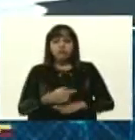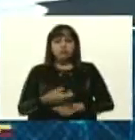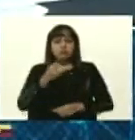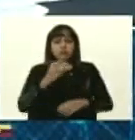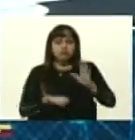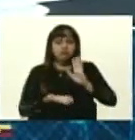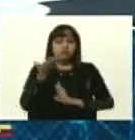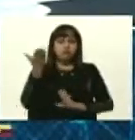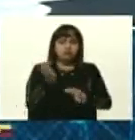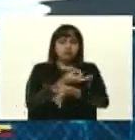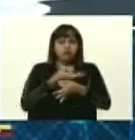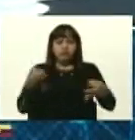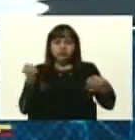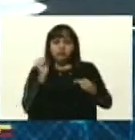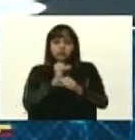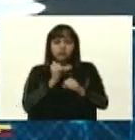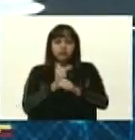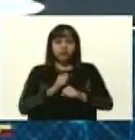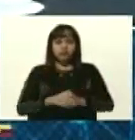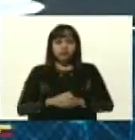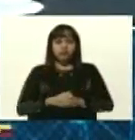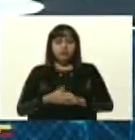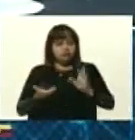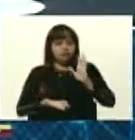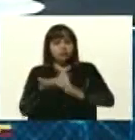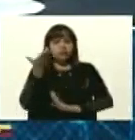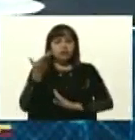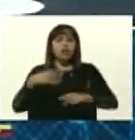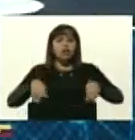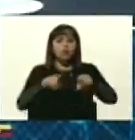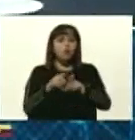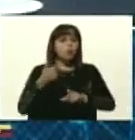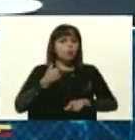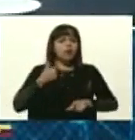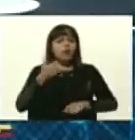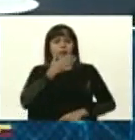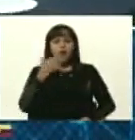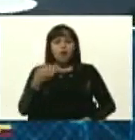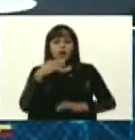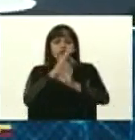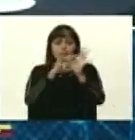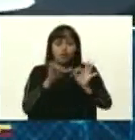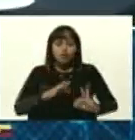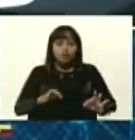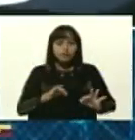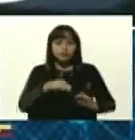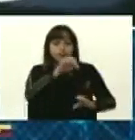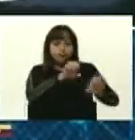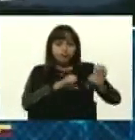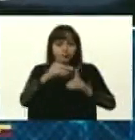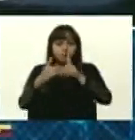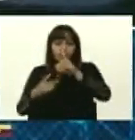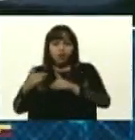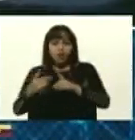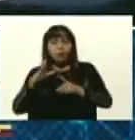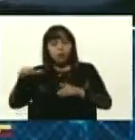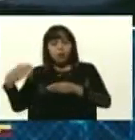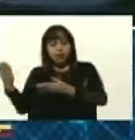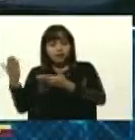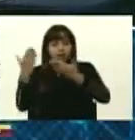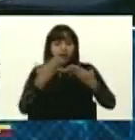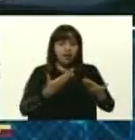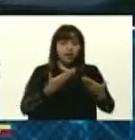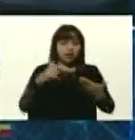alta calidad, tan alta como cualquiera de los mejores dispositivos serológicos que se pueden traer de